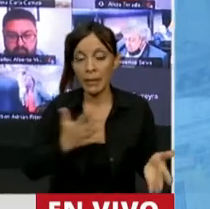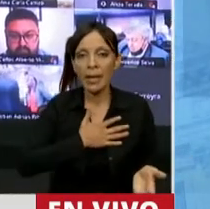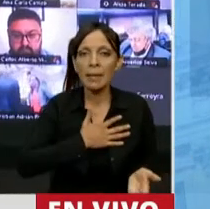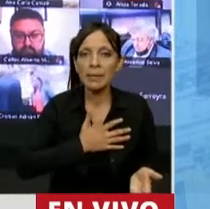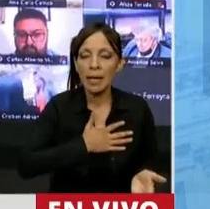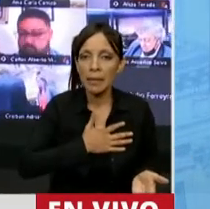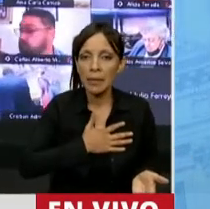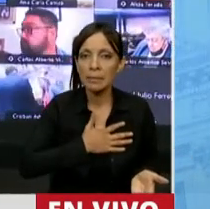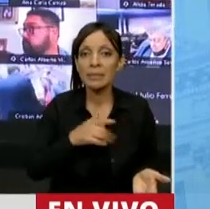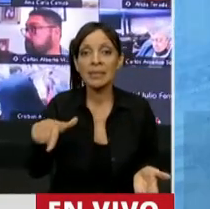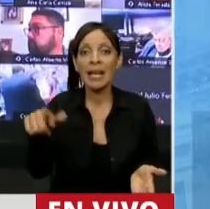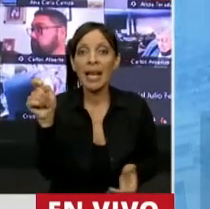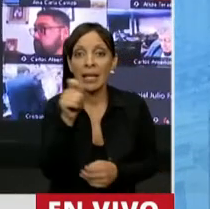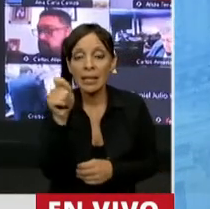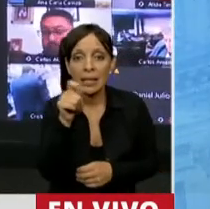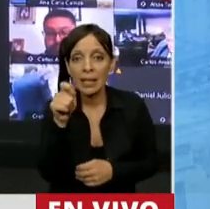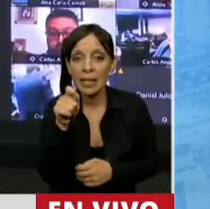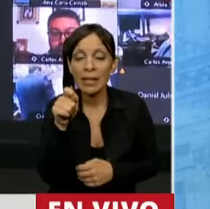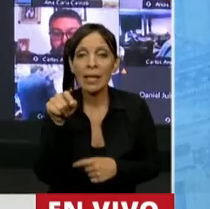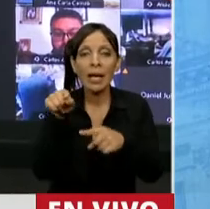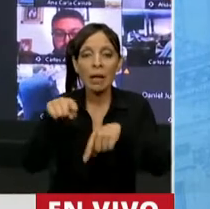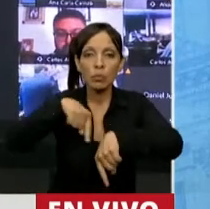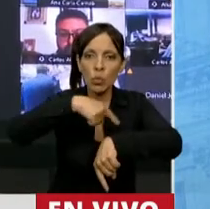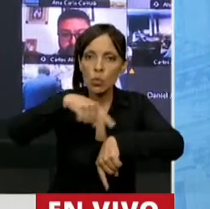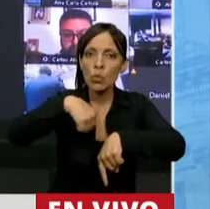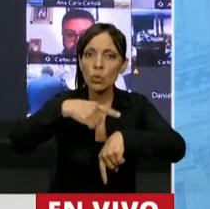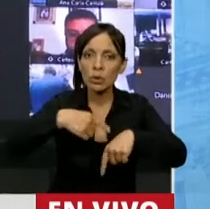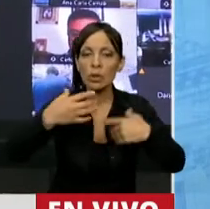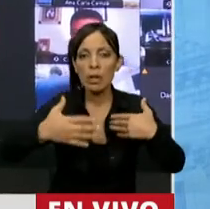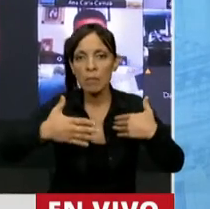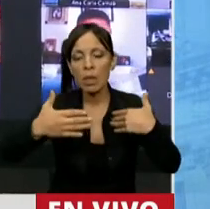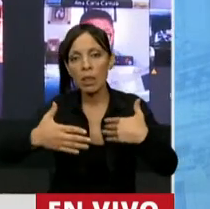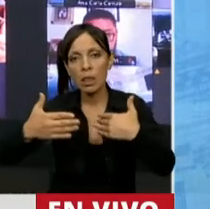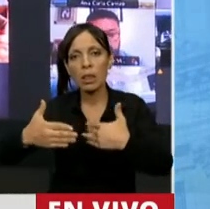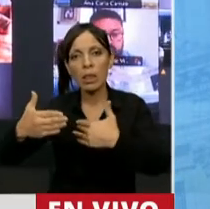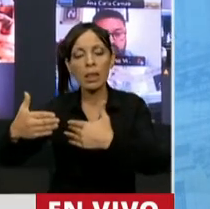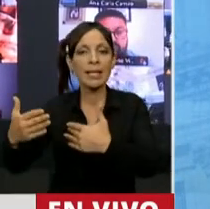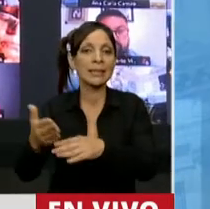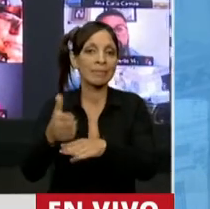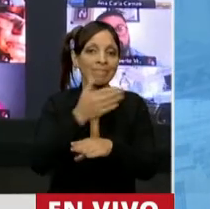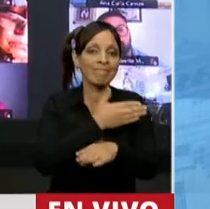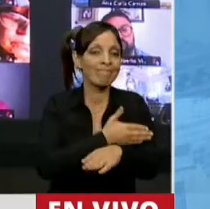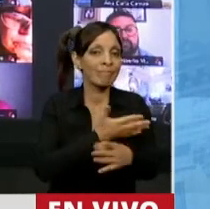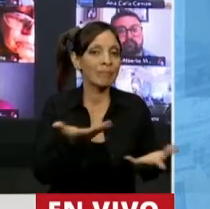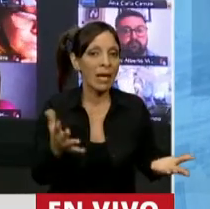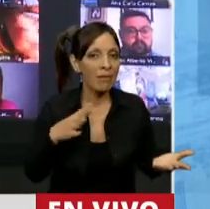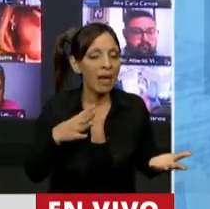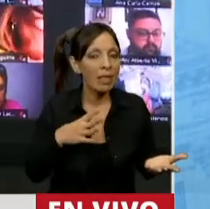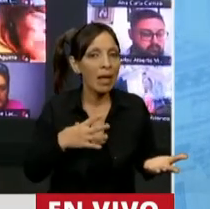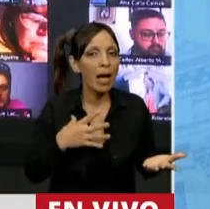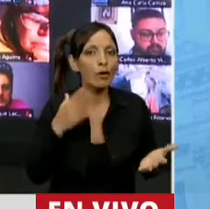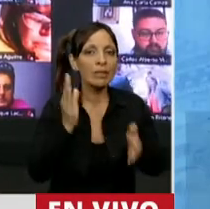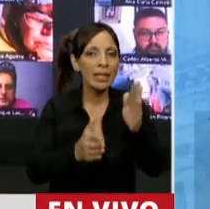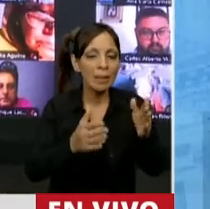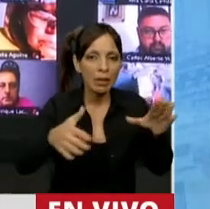Lamentablemente, esta niñita ha transcurrido mucho tiempo y no se le han hecho muchas veces los